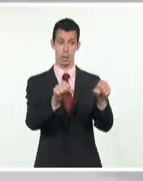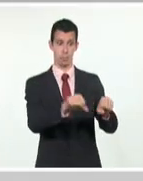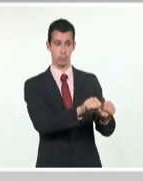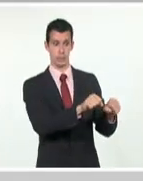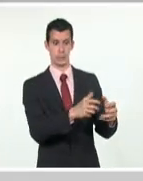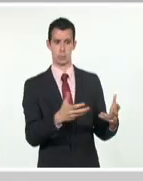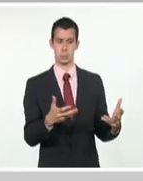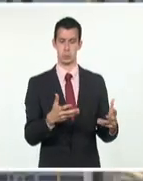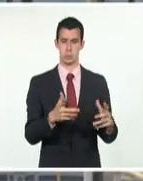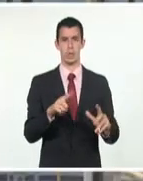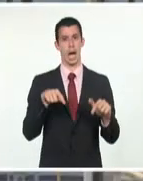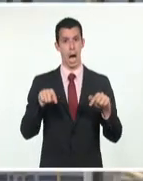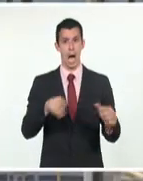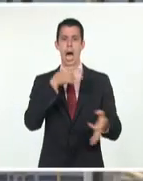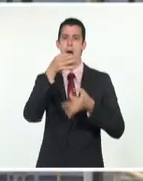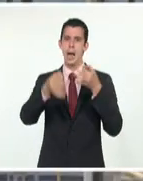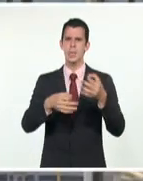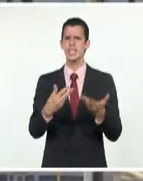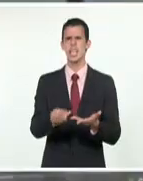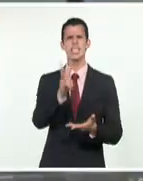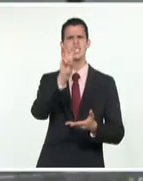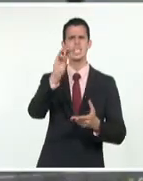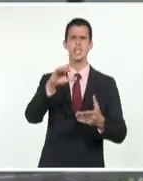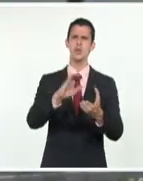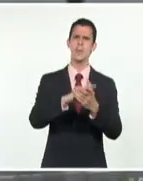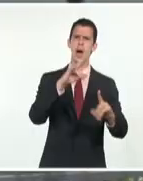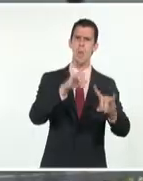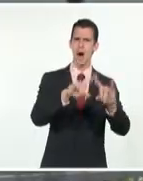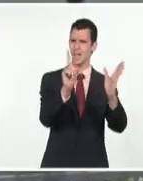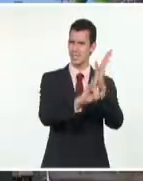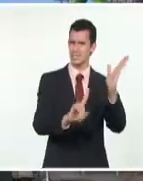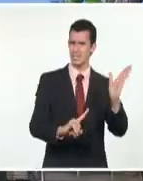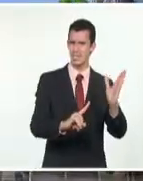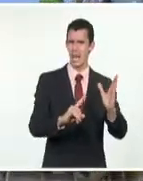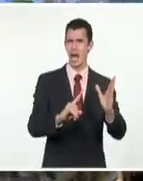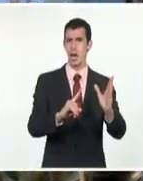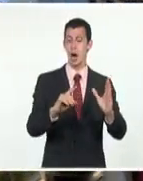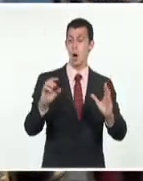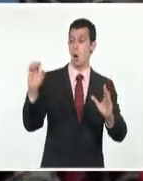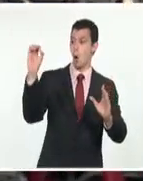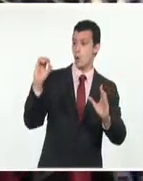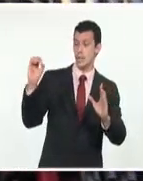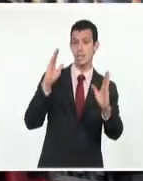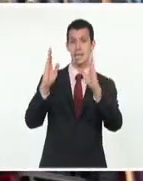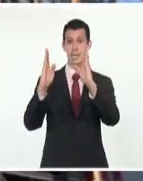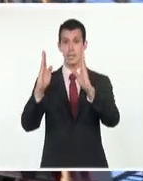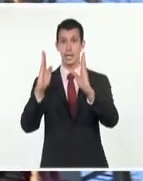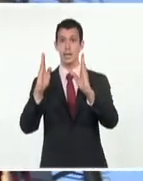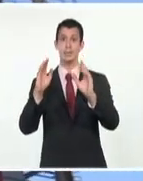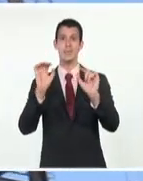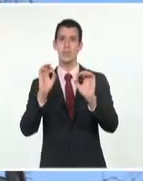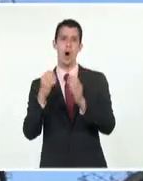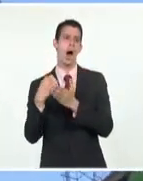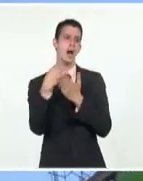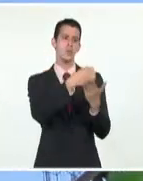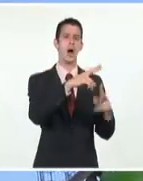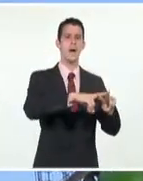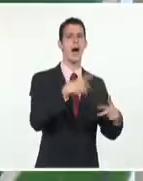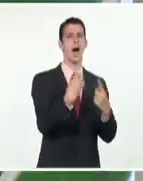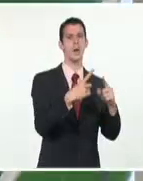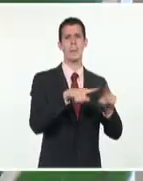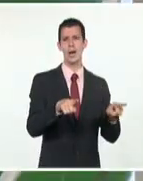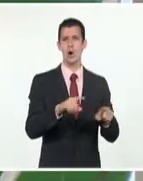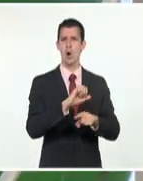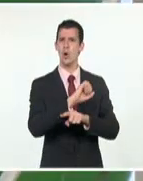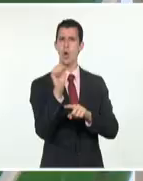300 megawatts desde la zona centro y oriente del país pero es una cantidad insuficiente para cubrir el déficit.